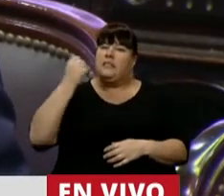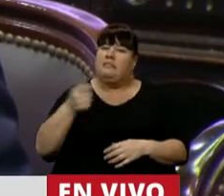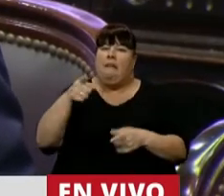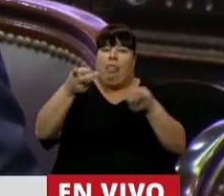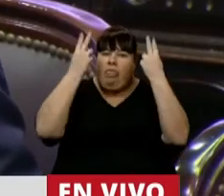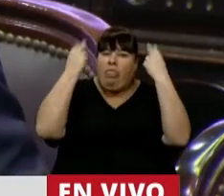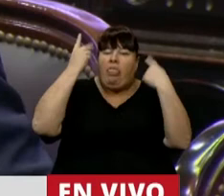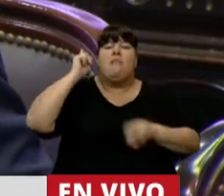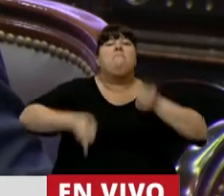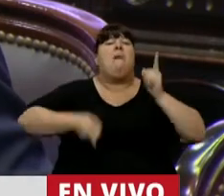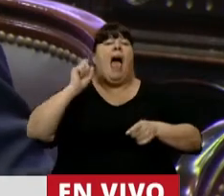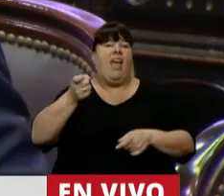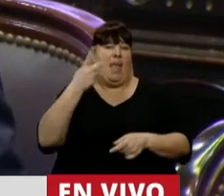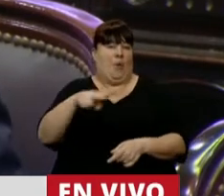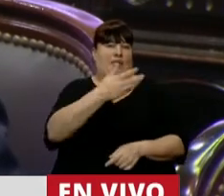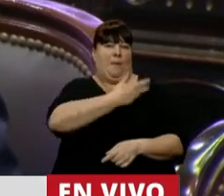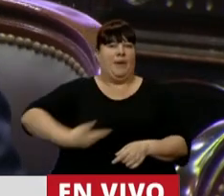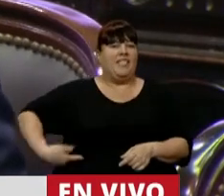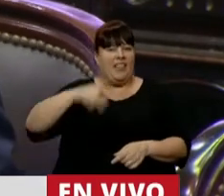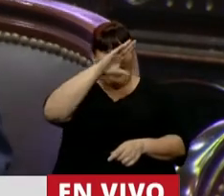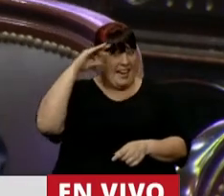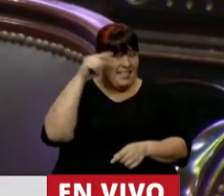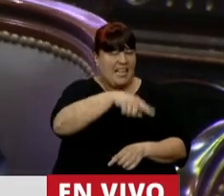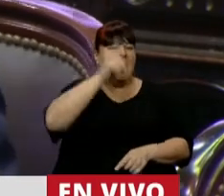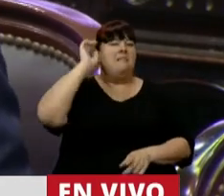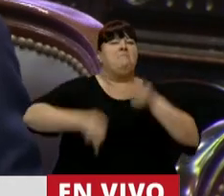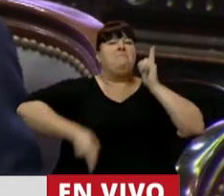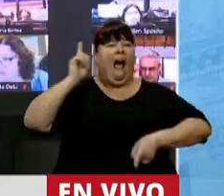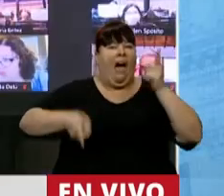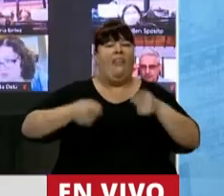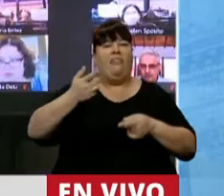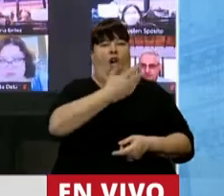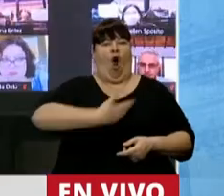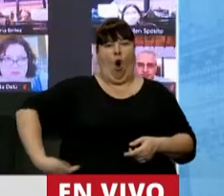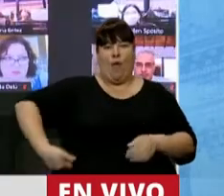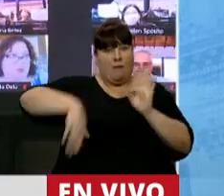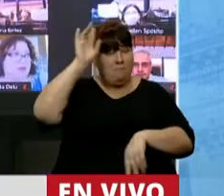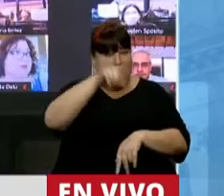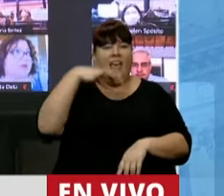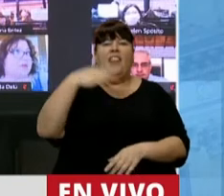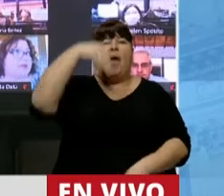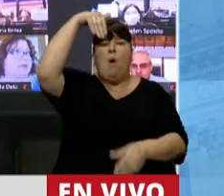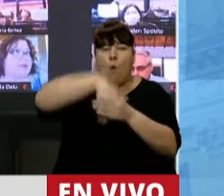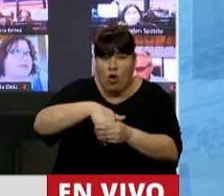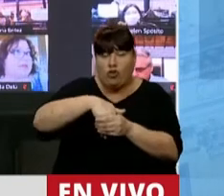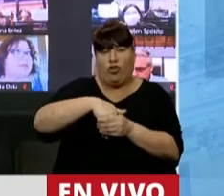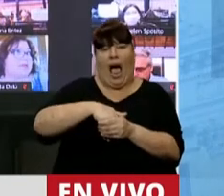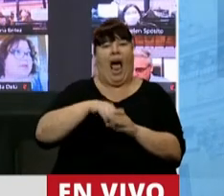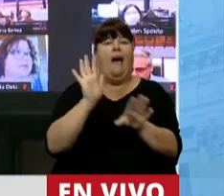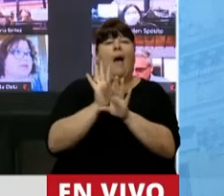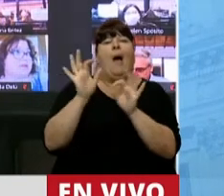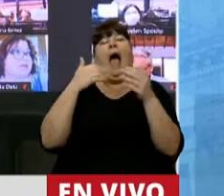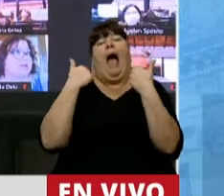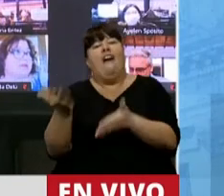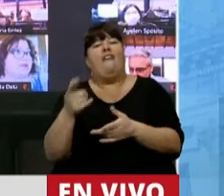obediente las decisiones de la vicepresidente que es quien manda y quien gobierna. Tuvimos que votar un traje a